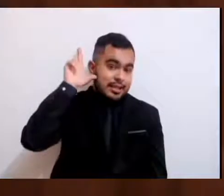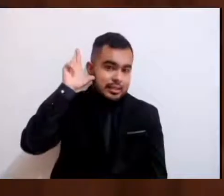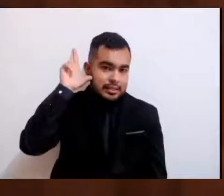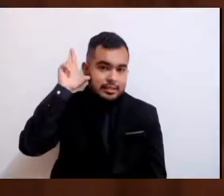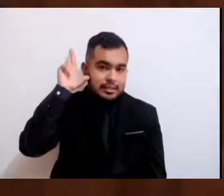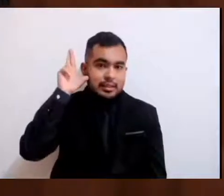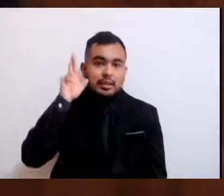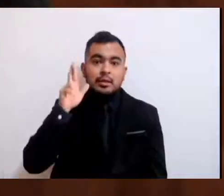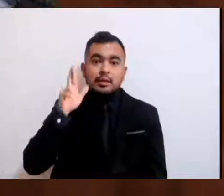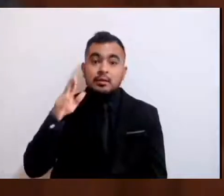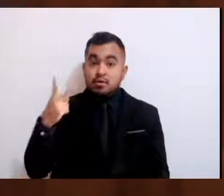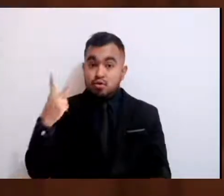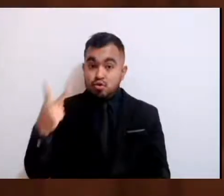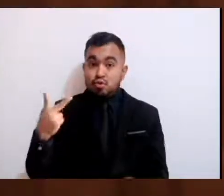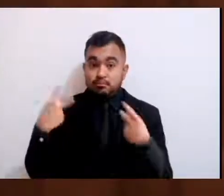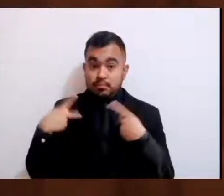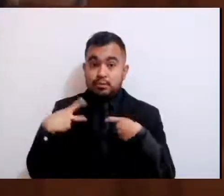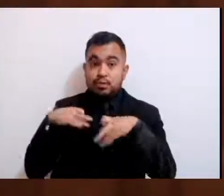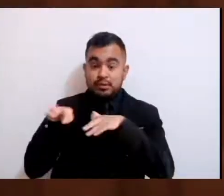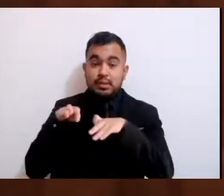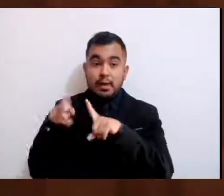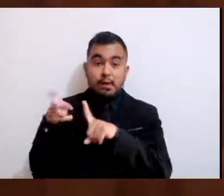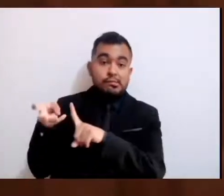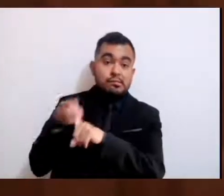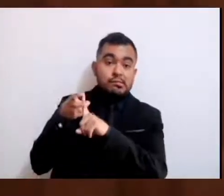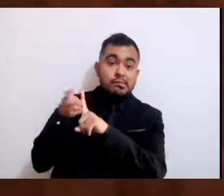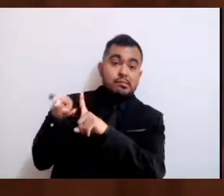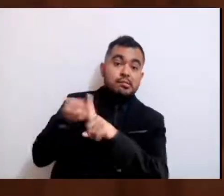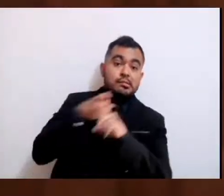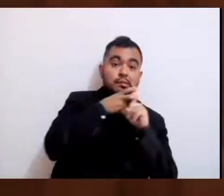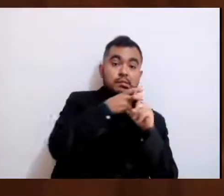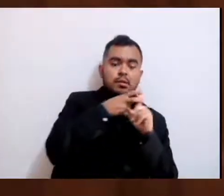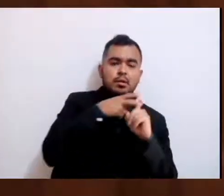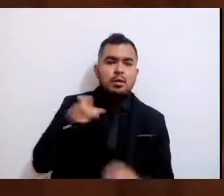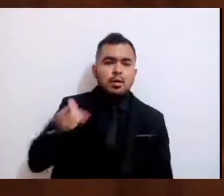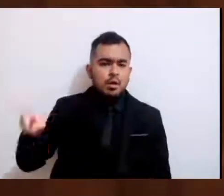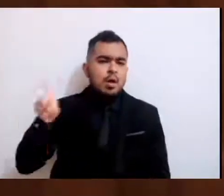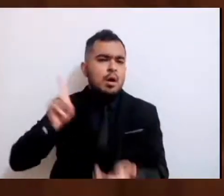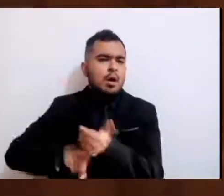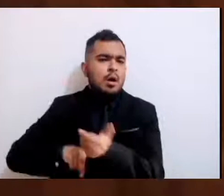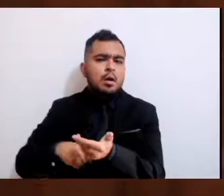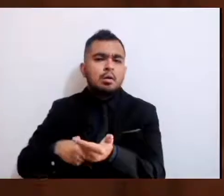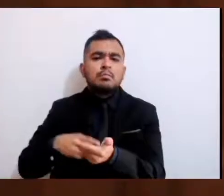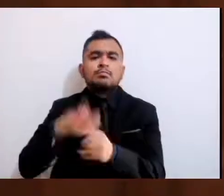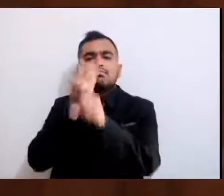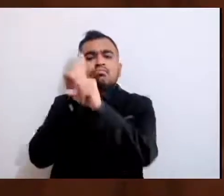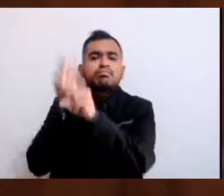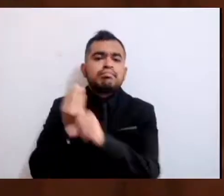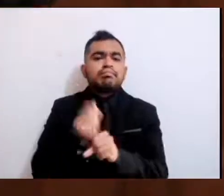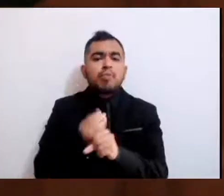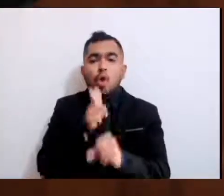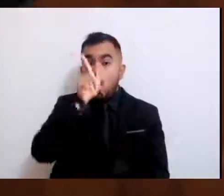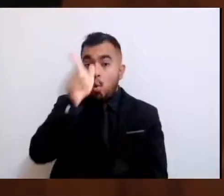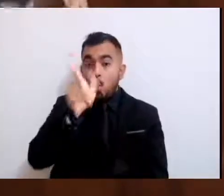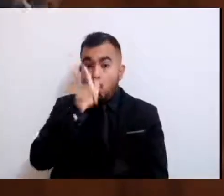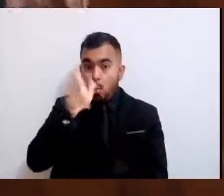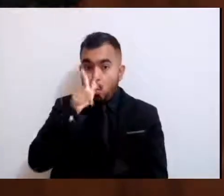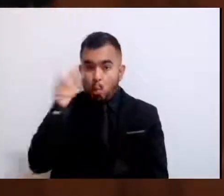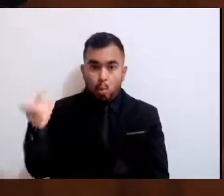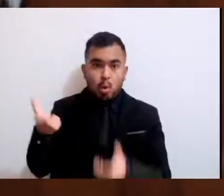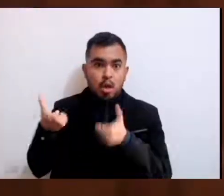dos trabajadores que estaban haciendo su servicio de luz, en una de las calles los